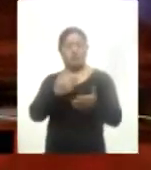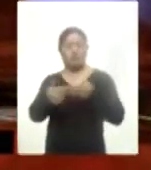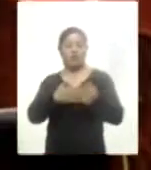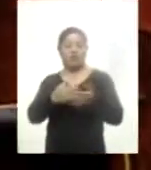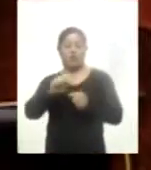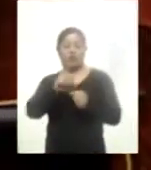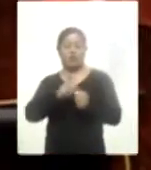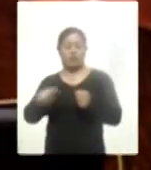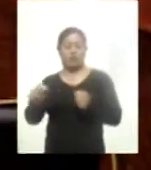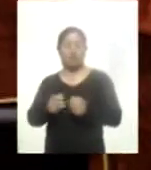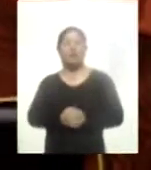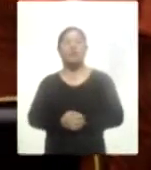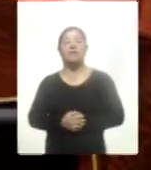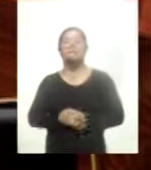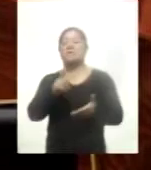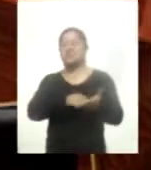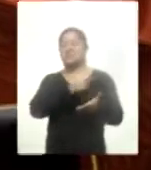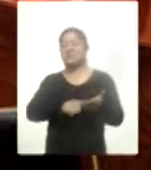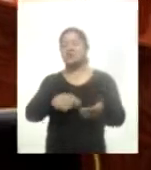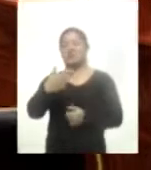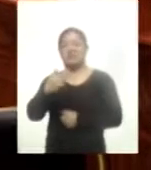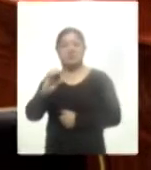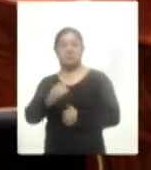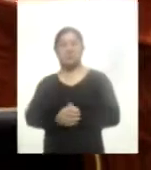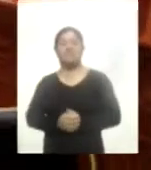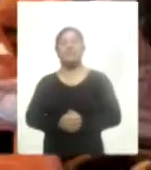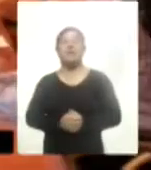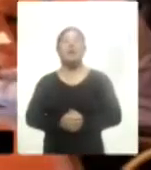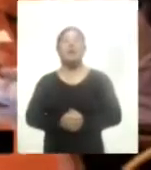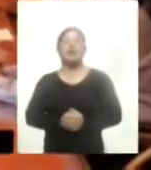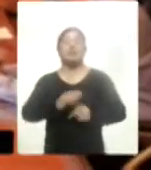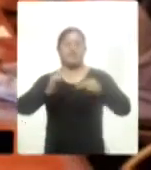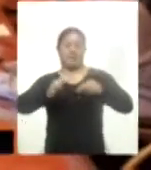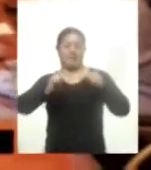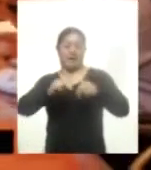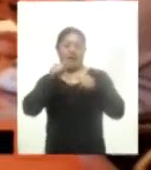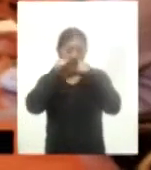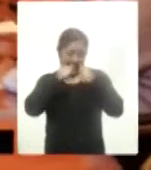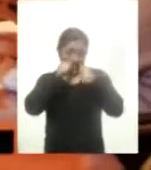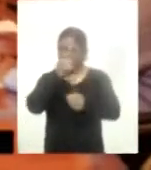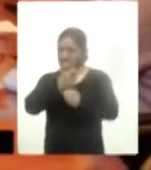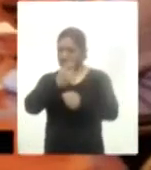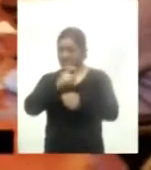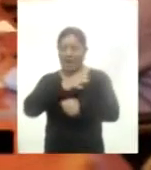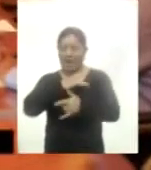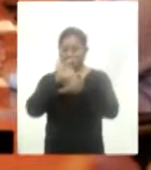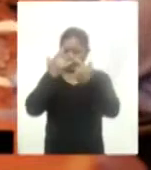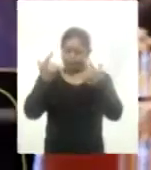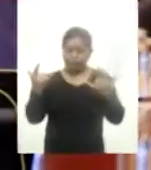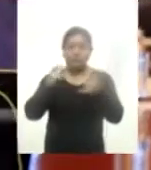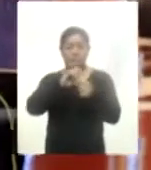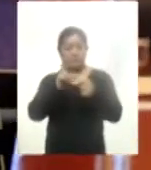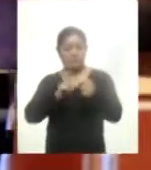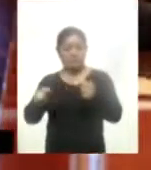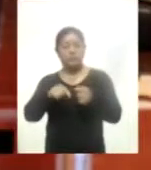modelo nacional para la eliminación de la hepatitis C en el primer nivel de atención, que representa una acción histórica para el país y el Estado en el